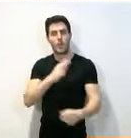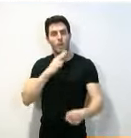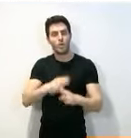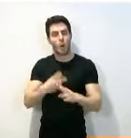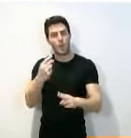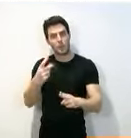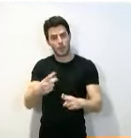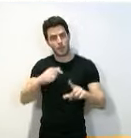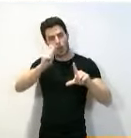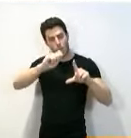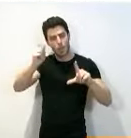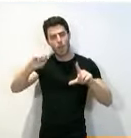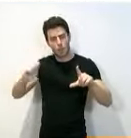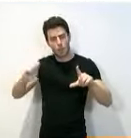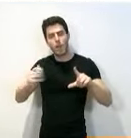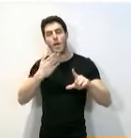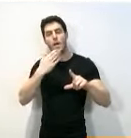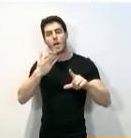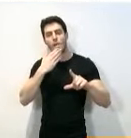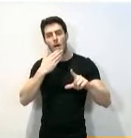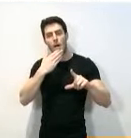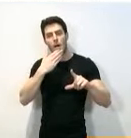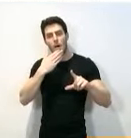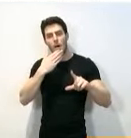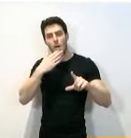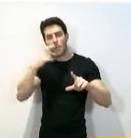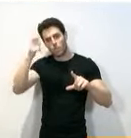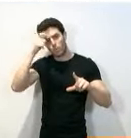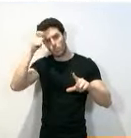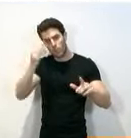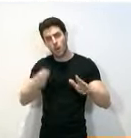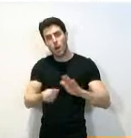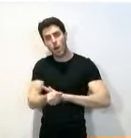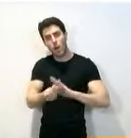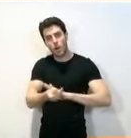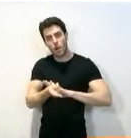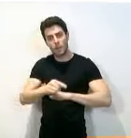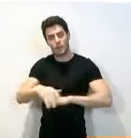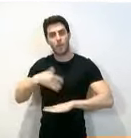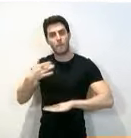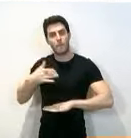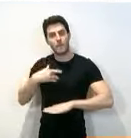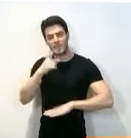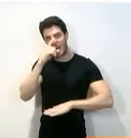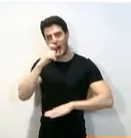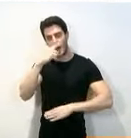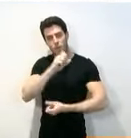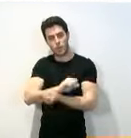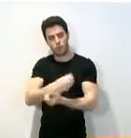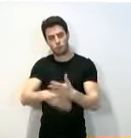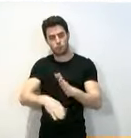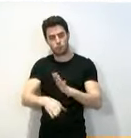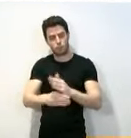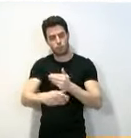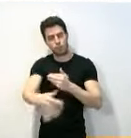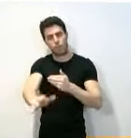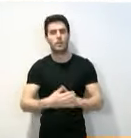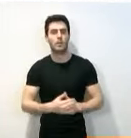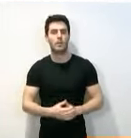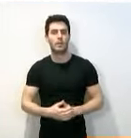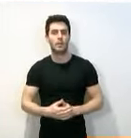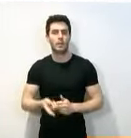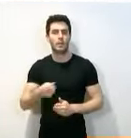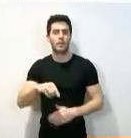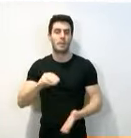apellidos, la edad, el pueblo de origen, el número de años de condena y la fecha. Como anécdota, a veces también la razón de la